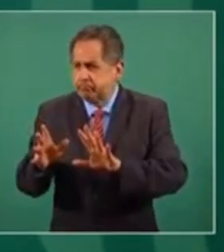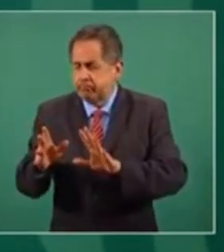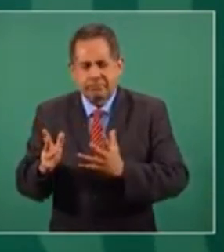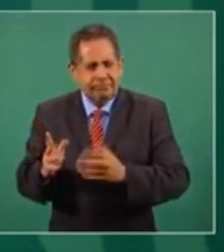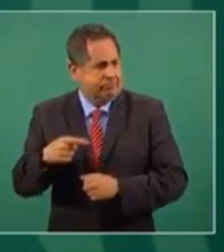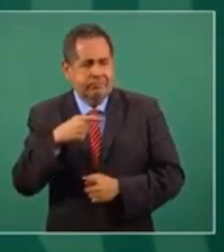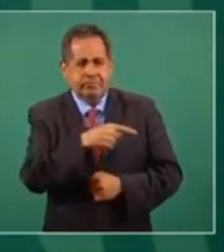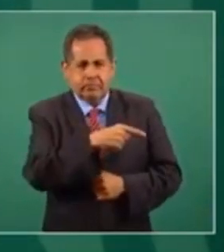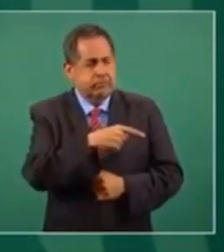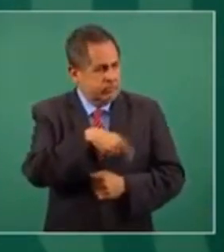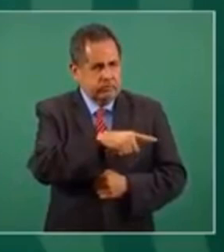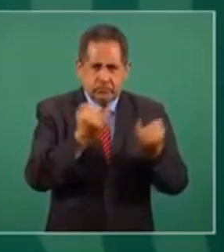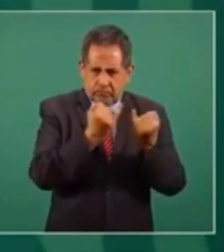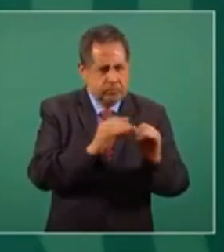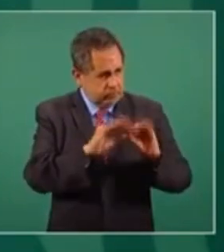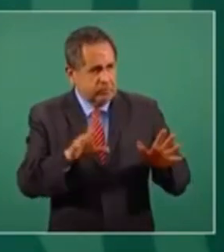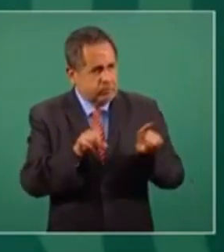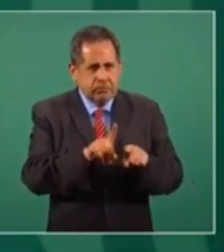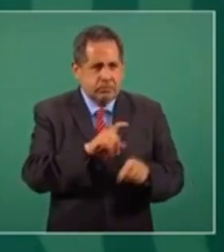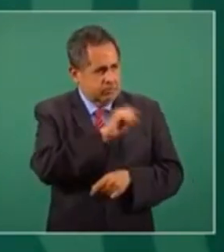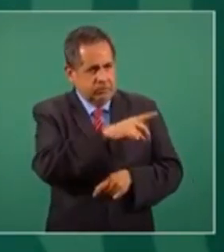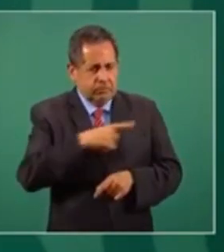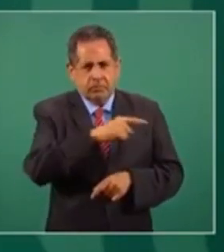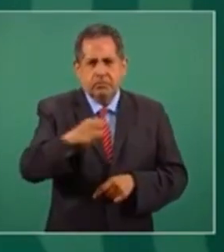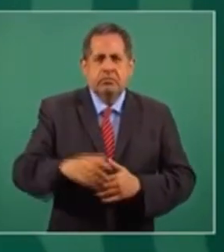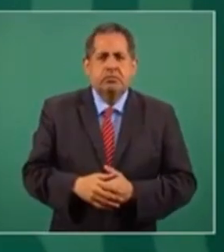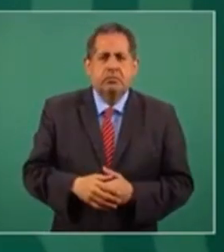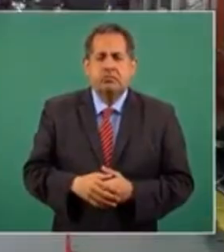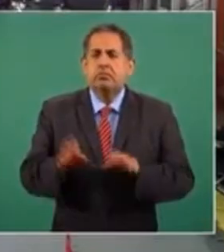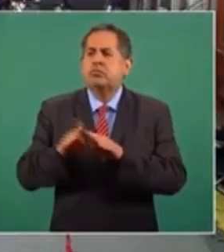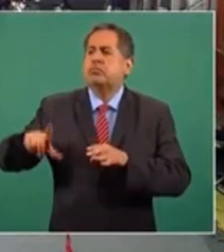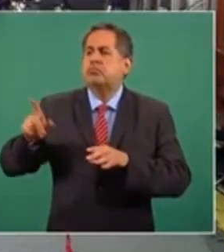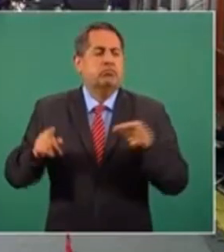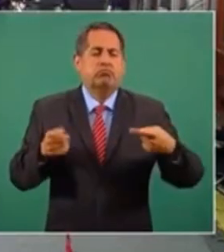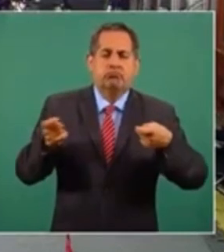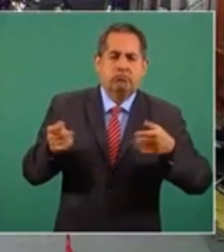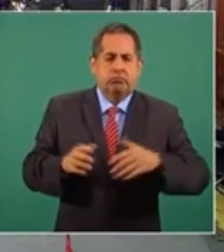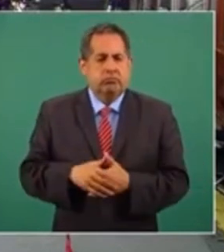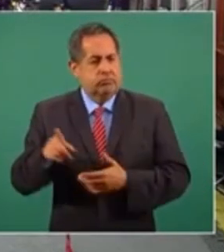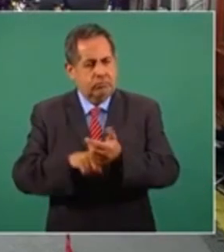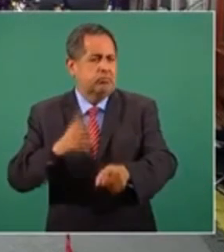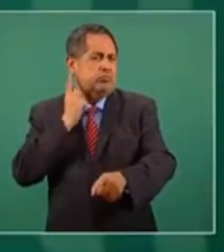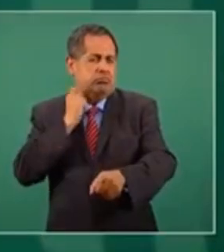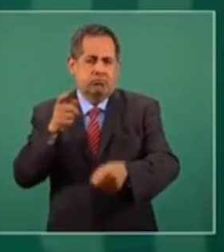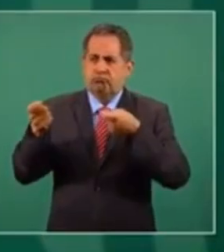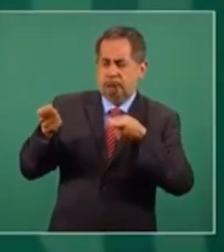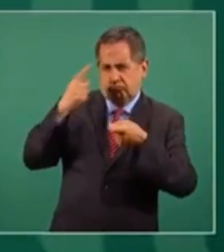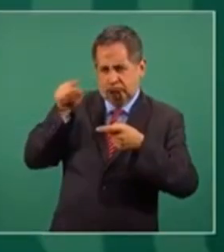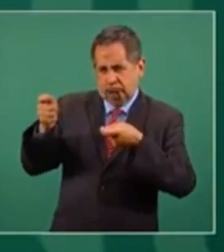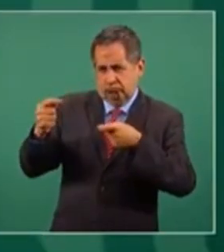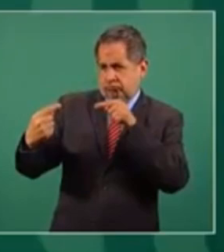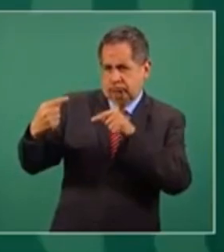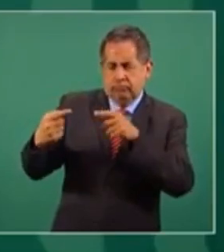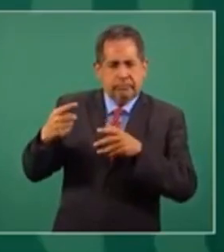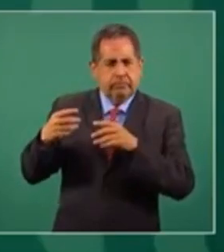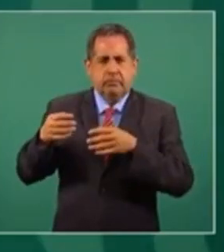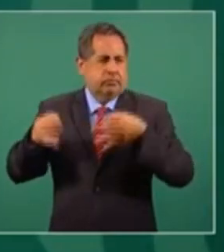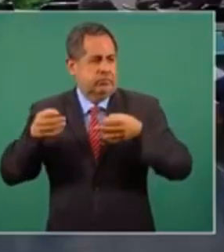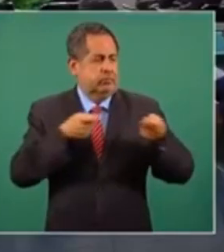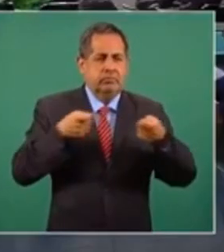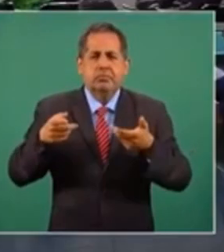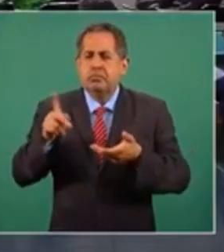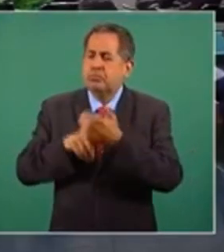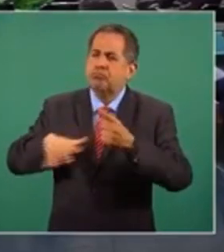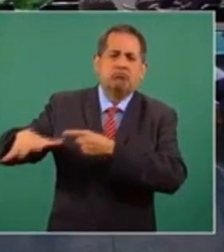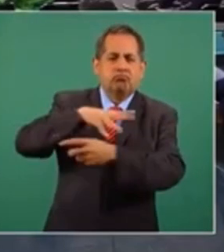no todos hacemos lo mismo? ¿Pero cuál sería el contrapeso del Estado? El Poder Legislativo. ¿Pero es el contrapeso de usted, del Legislativo, del Judicial y del